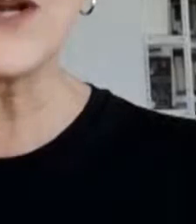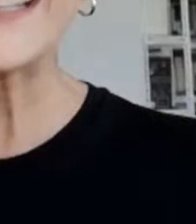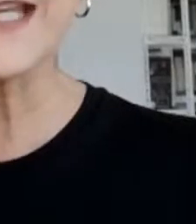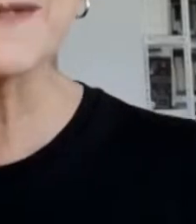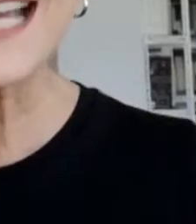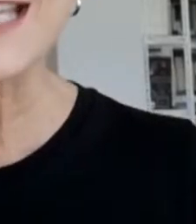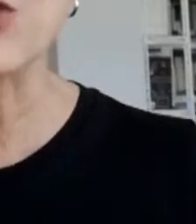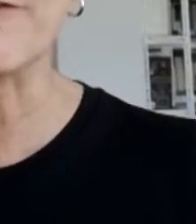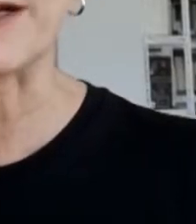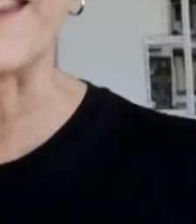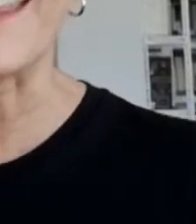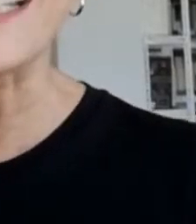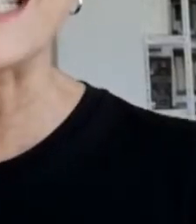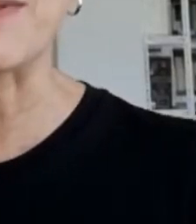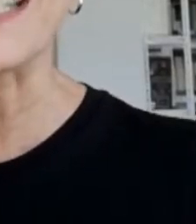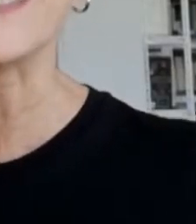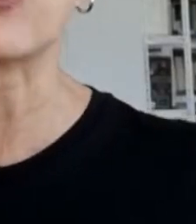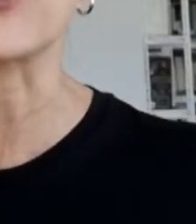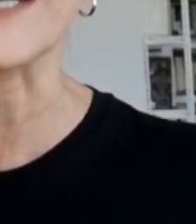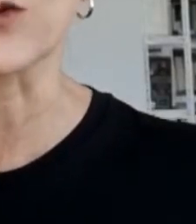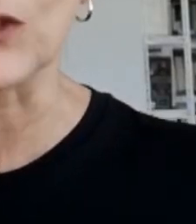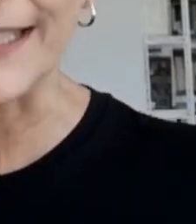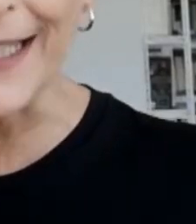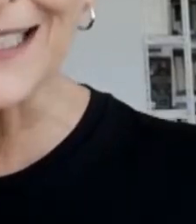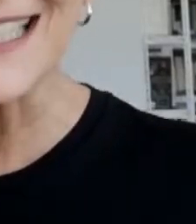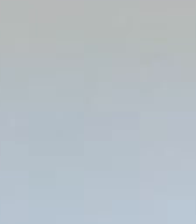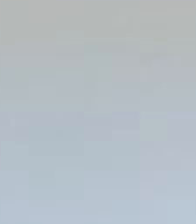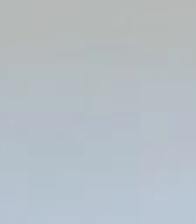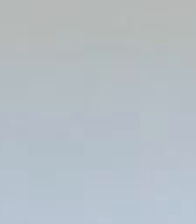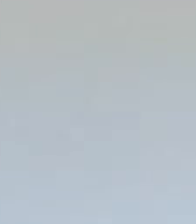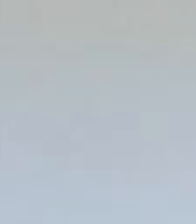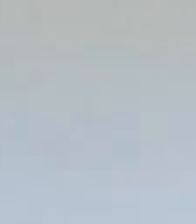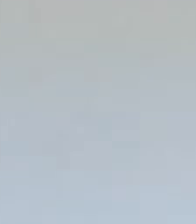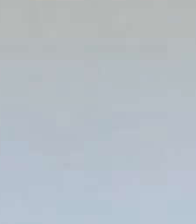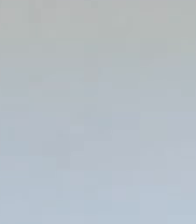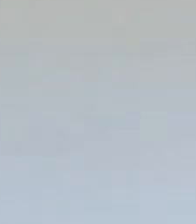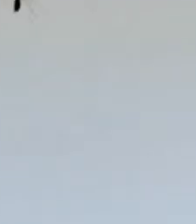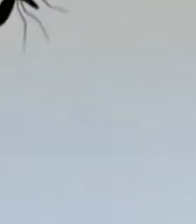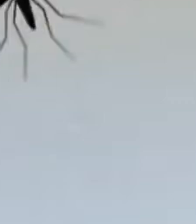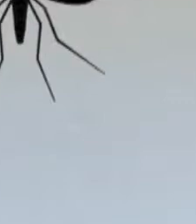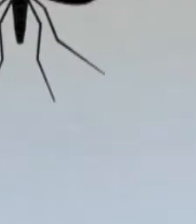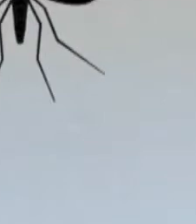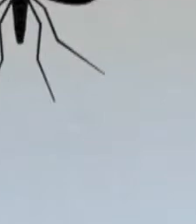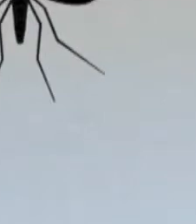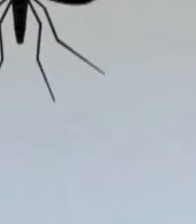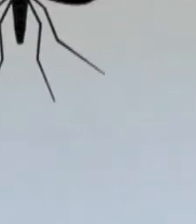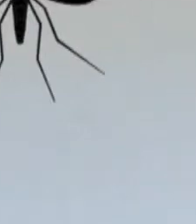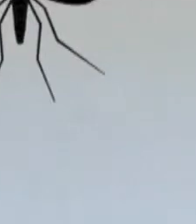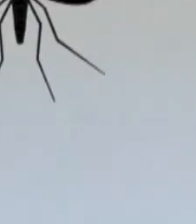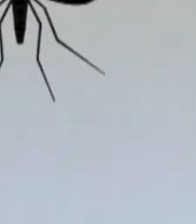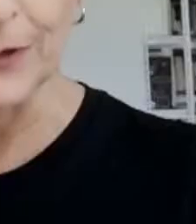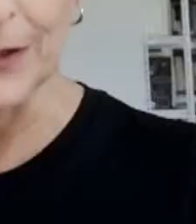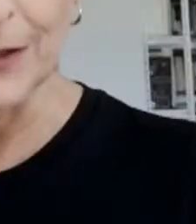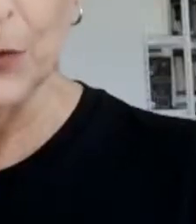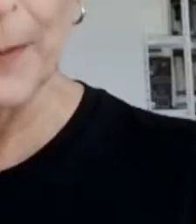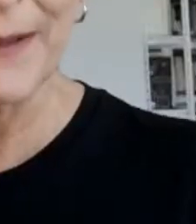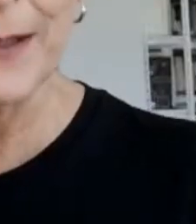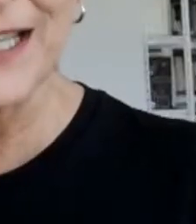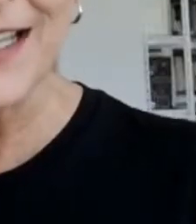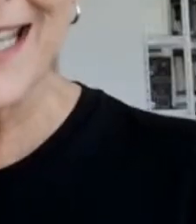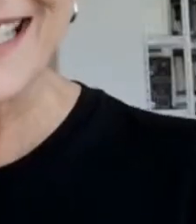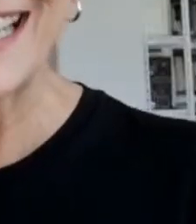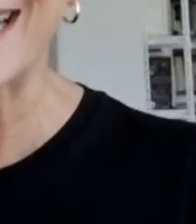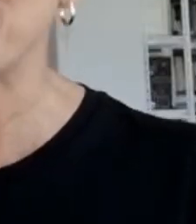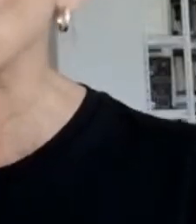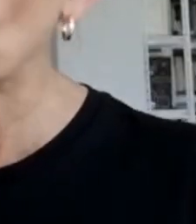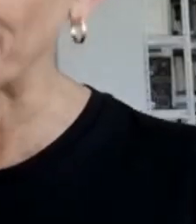Una endemia es una enfermedad que se presenta con regularidad En ciertas regiones, como la malaria, por ejemplo Una